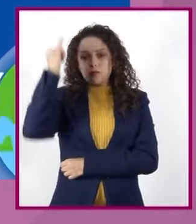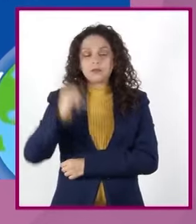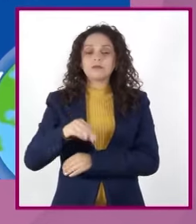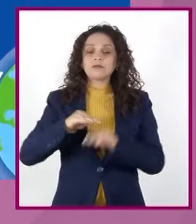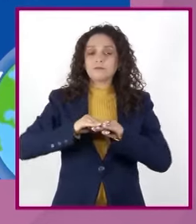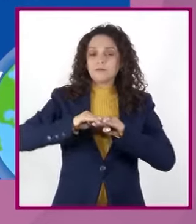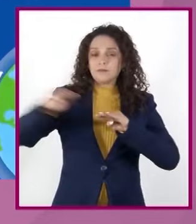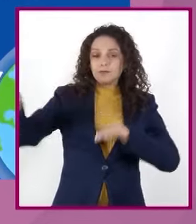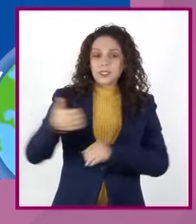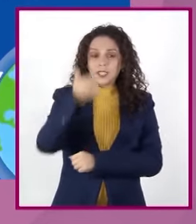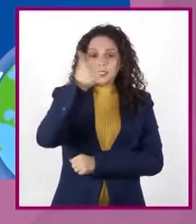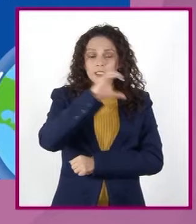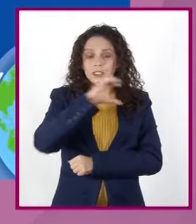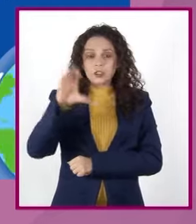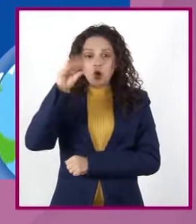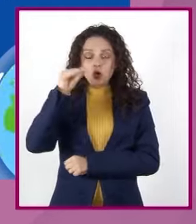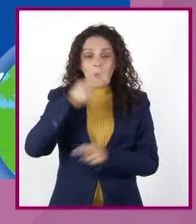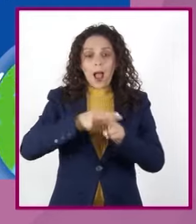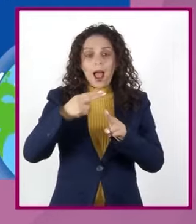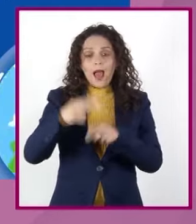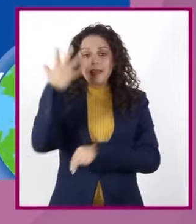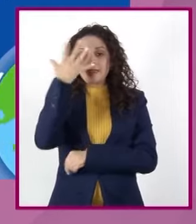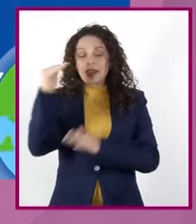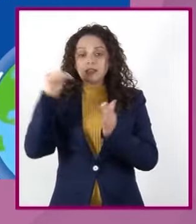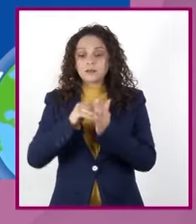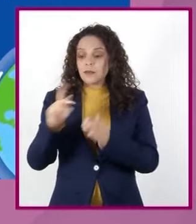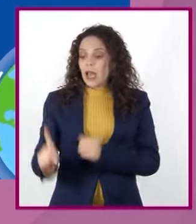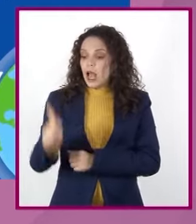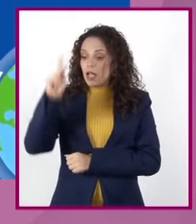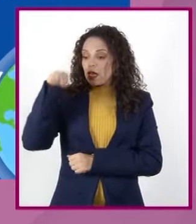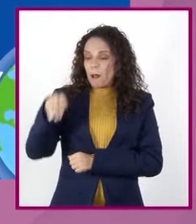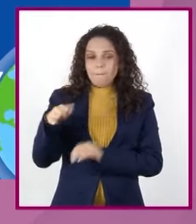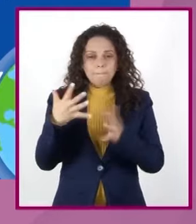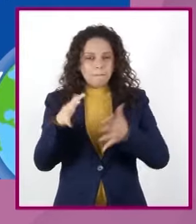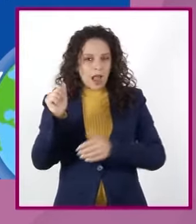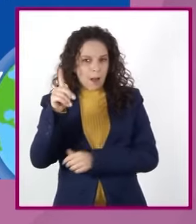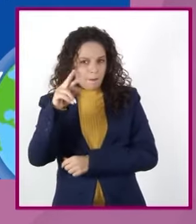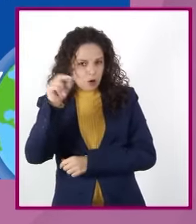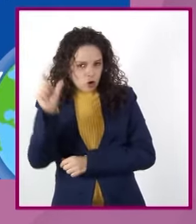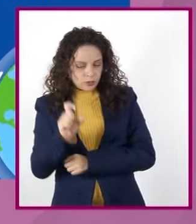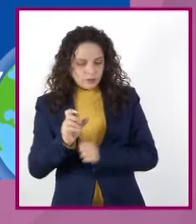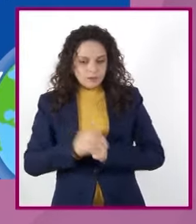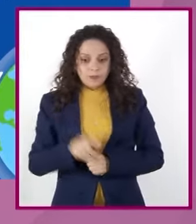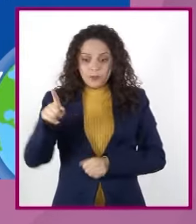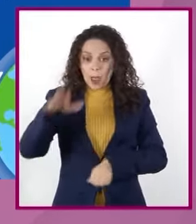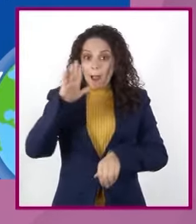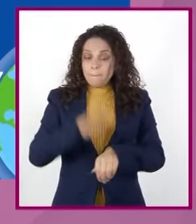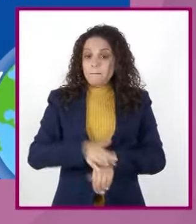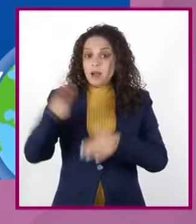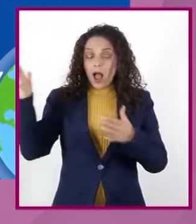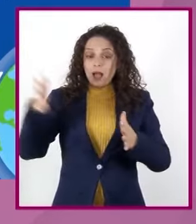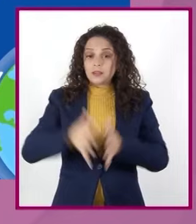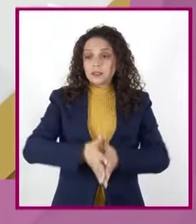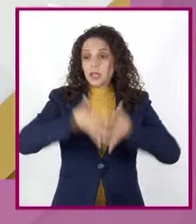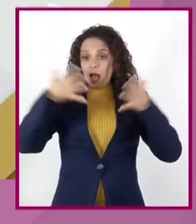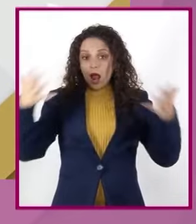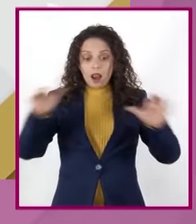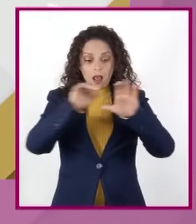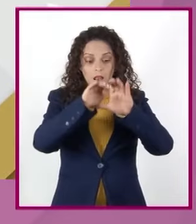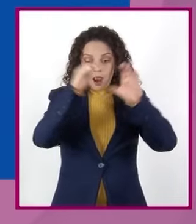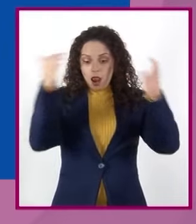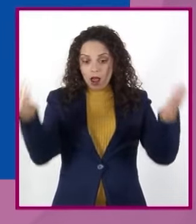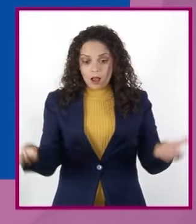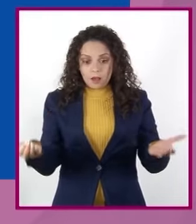desde los 690 hasta los 10.000 kilómetros aproximadamente, es la más amplia o extensa de las capas de la atmósfera.